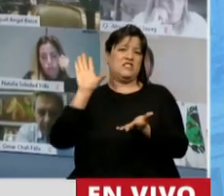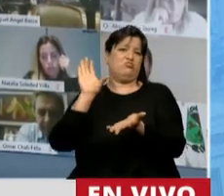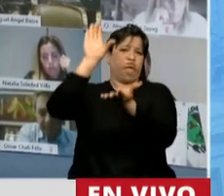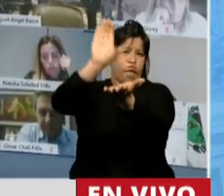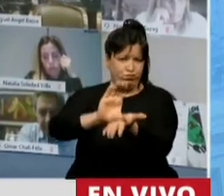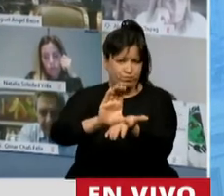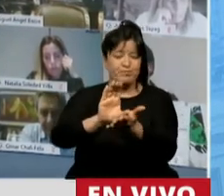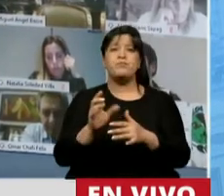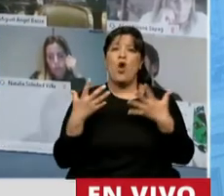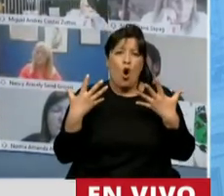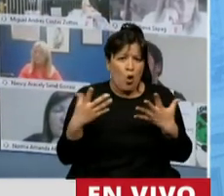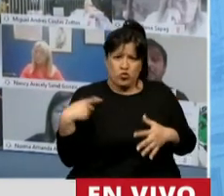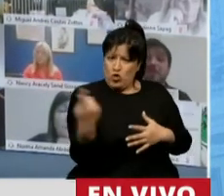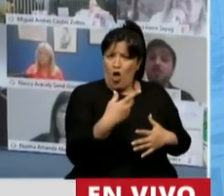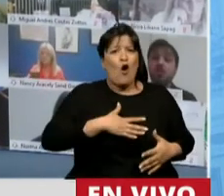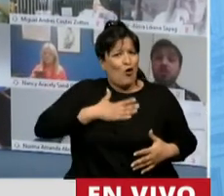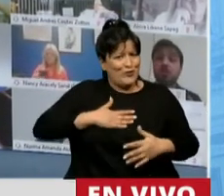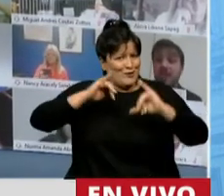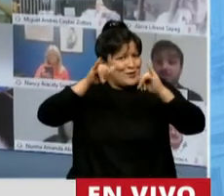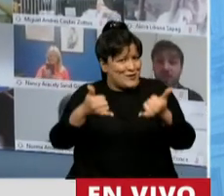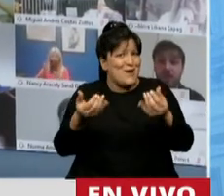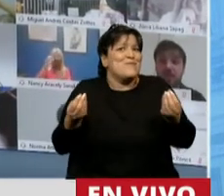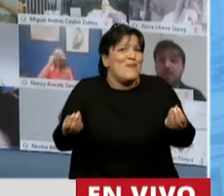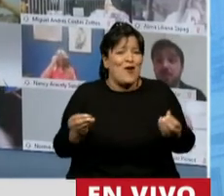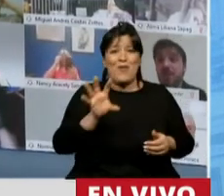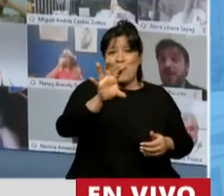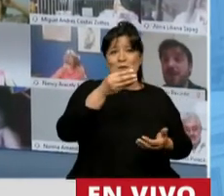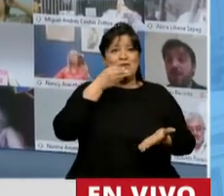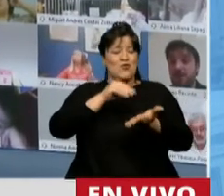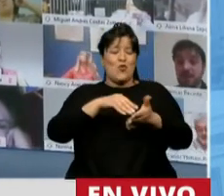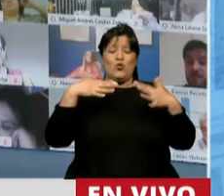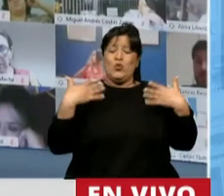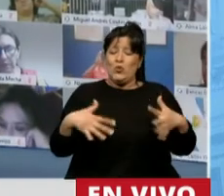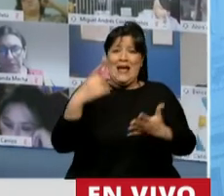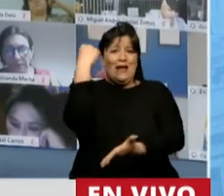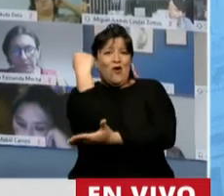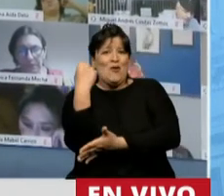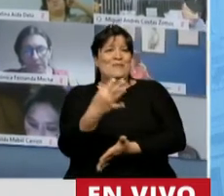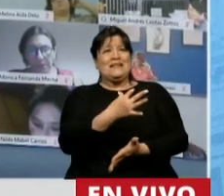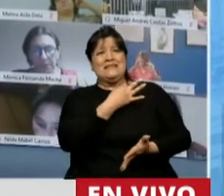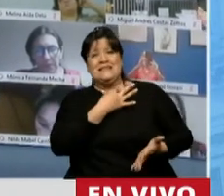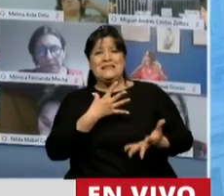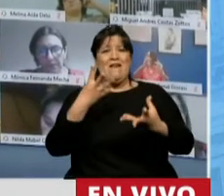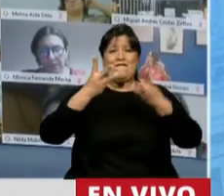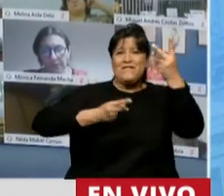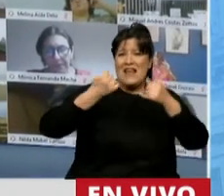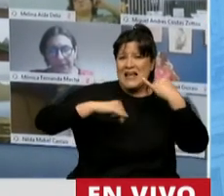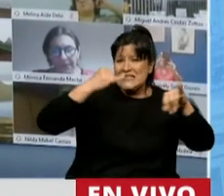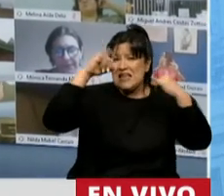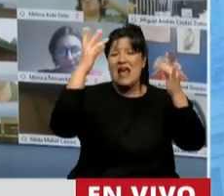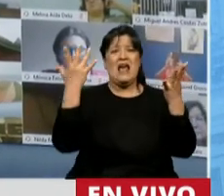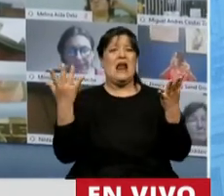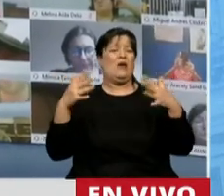Obviamente todos lo celebramos porque estamos hablando de una provincia colapsada, económica, financiera e institucionalmente.